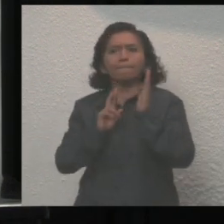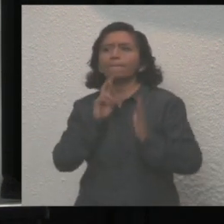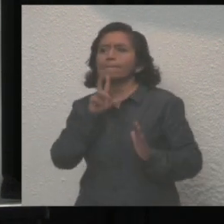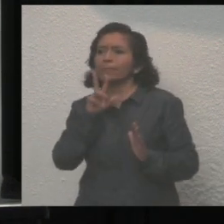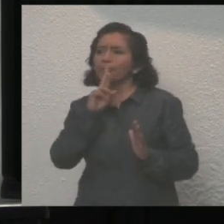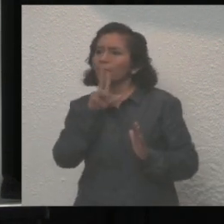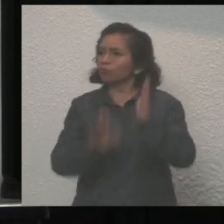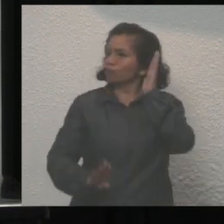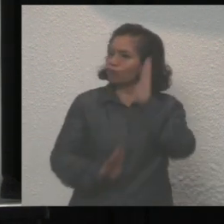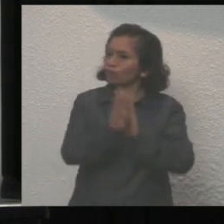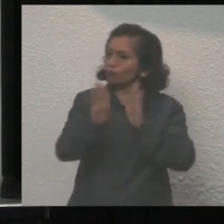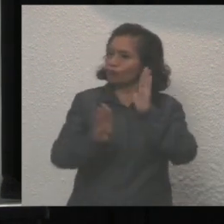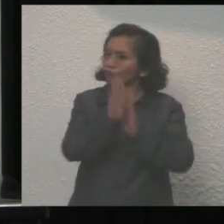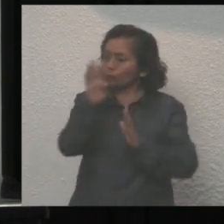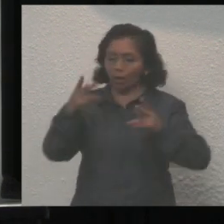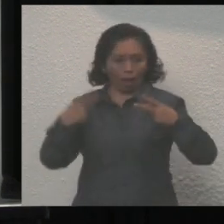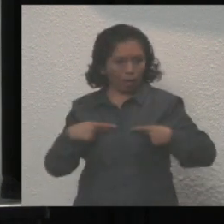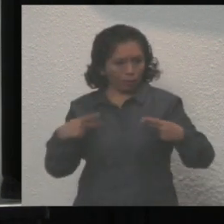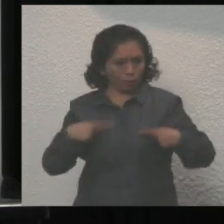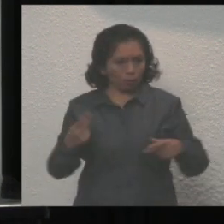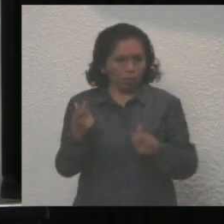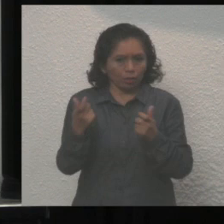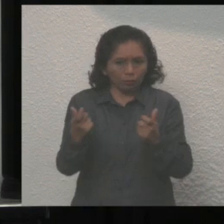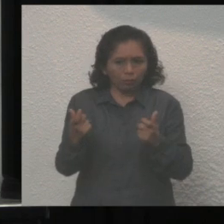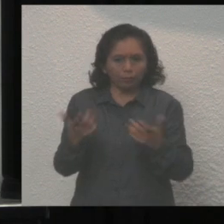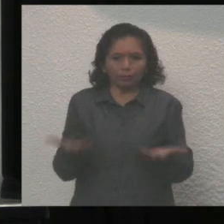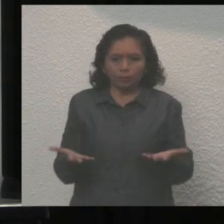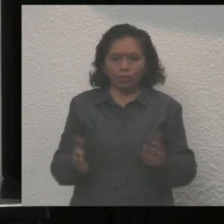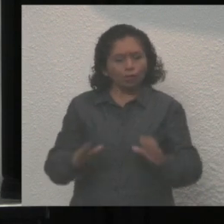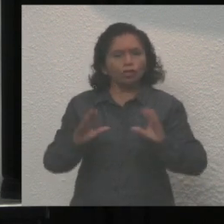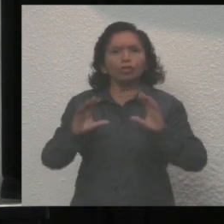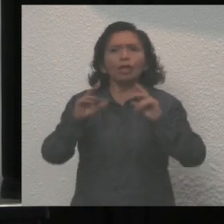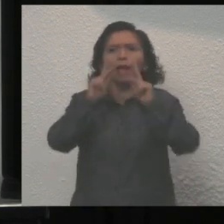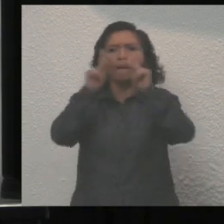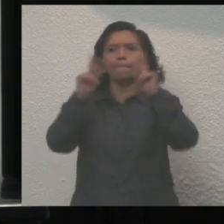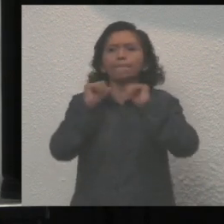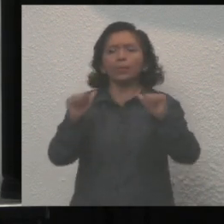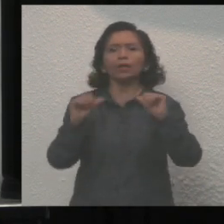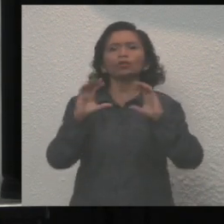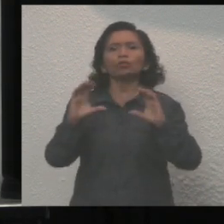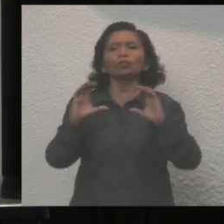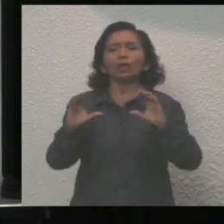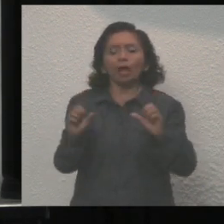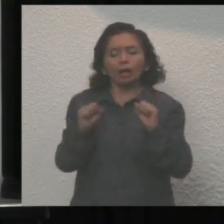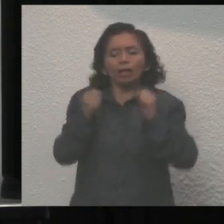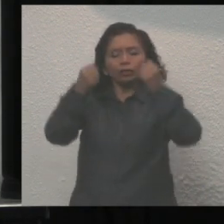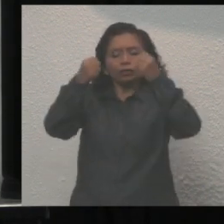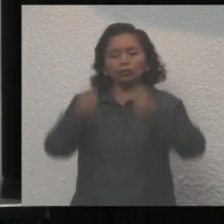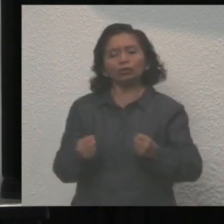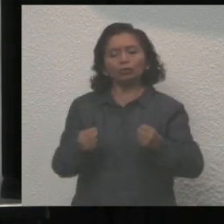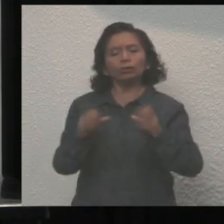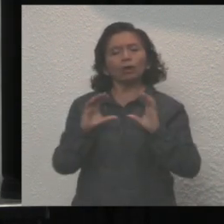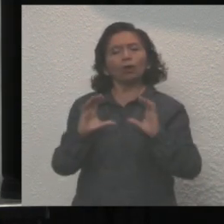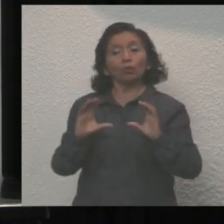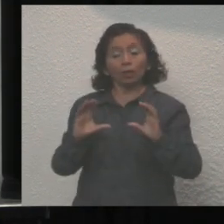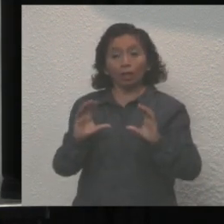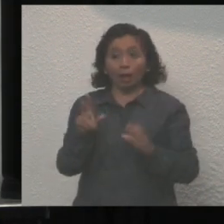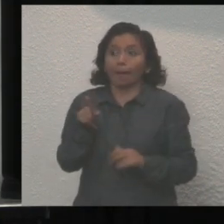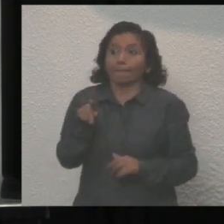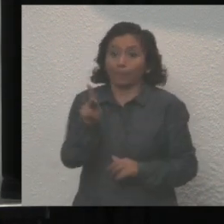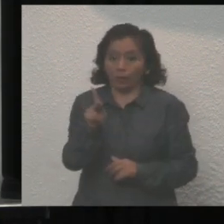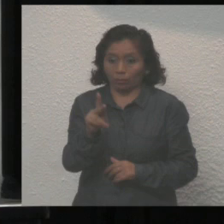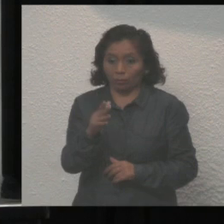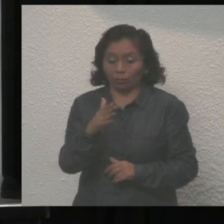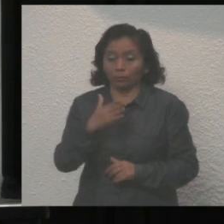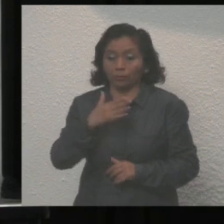condiciones económicas de la gente y la preservación de la paz y la seguridad de los quintanarroenses. Pero mi compromiso